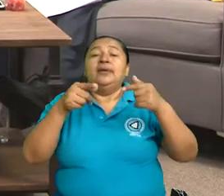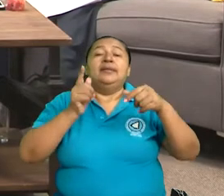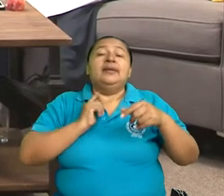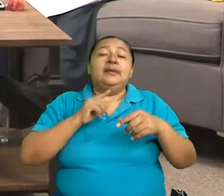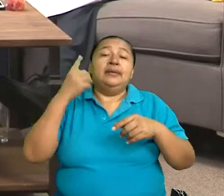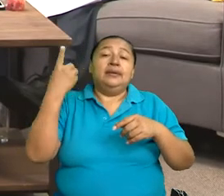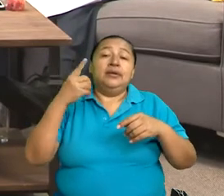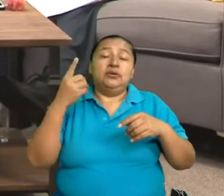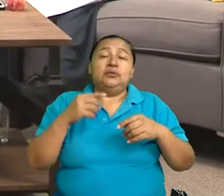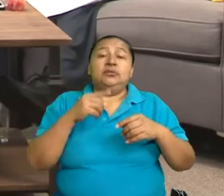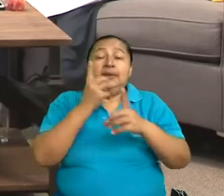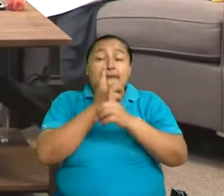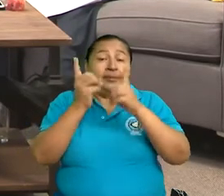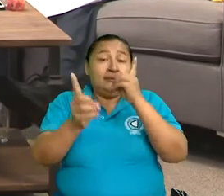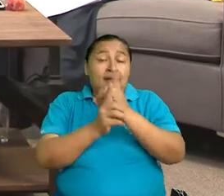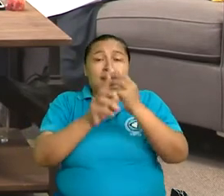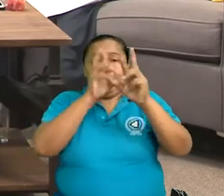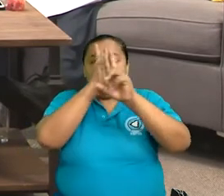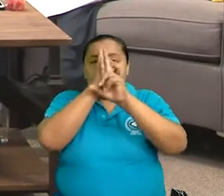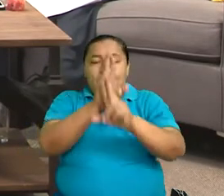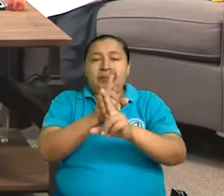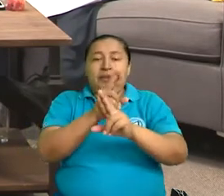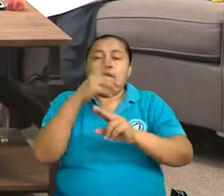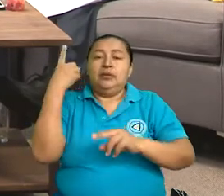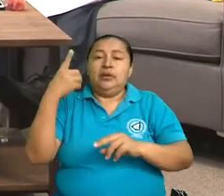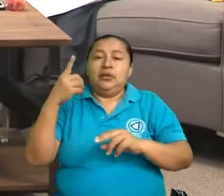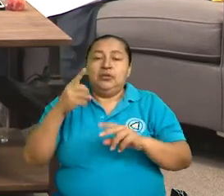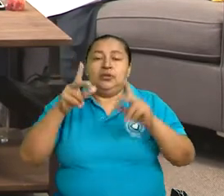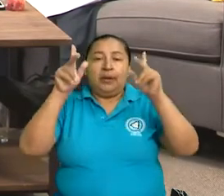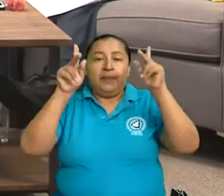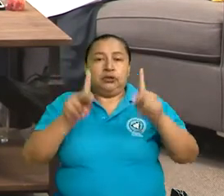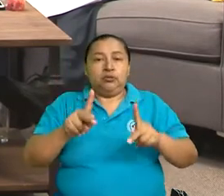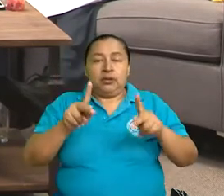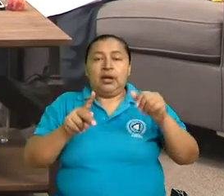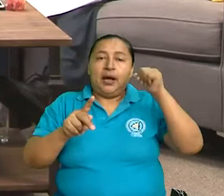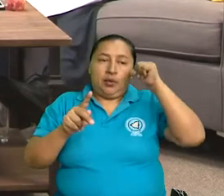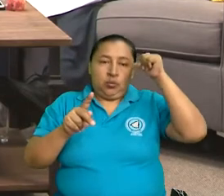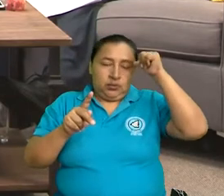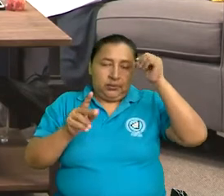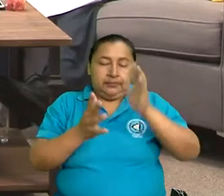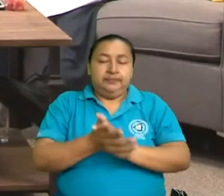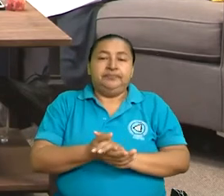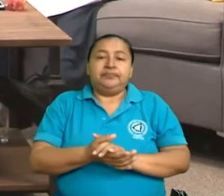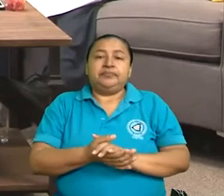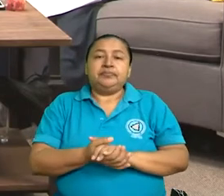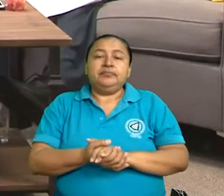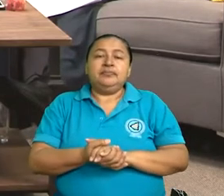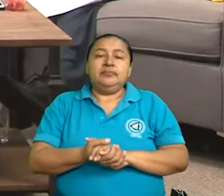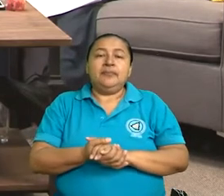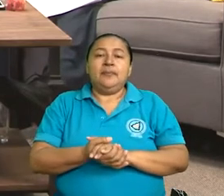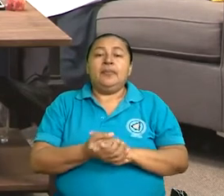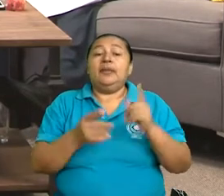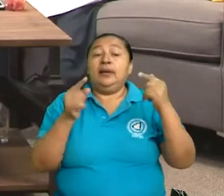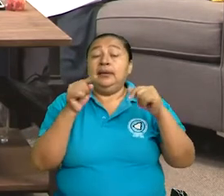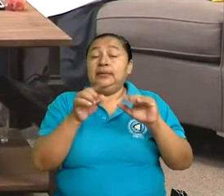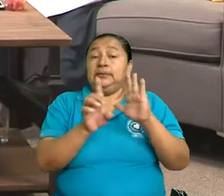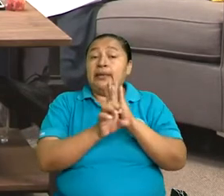la obligación de respetar los derechos de las personas adultas. Esta ley